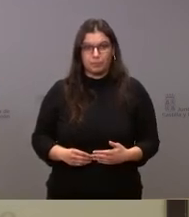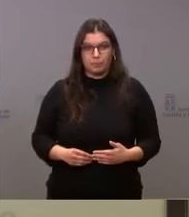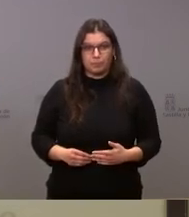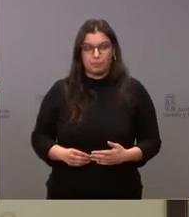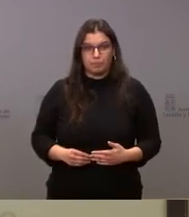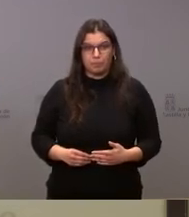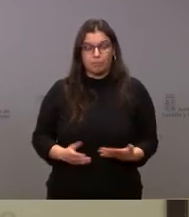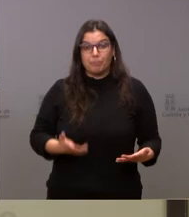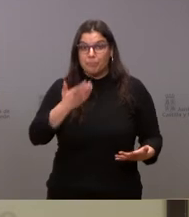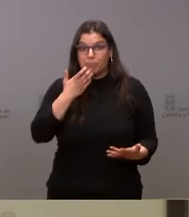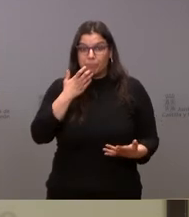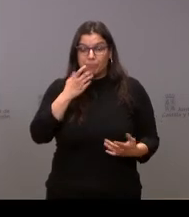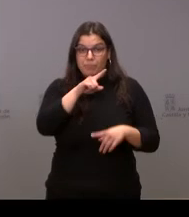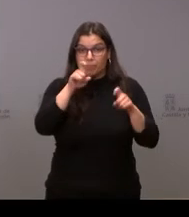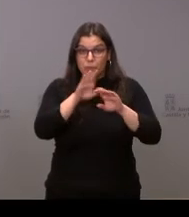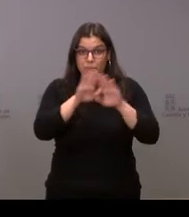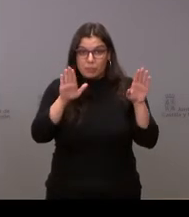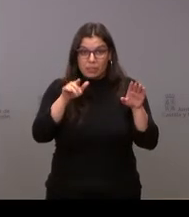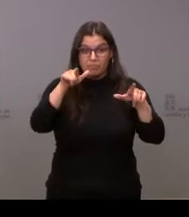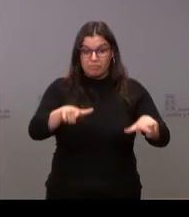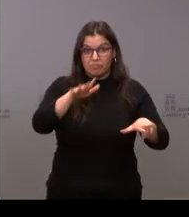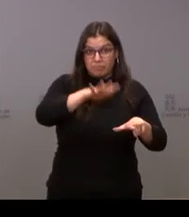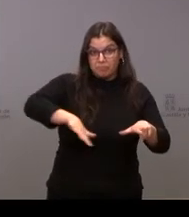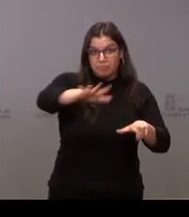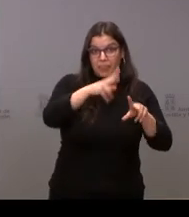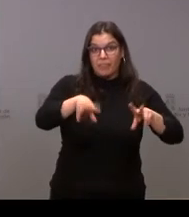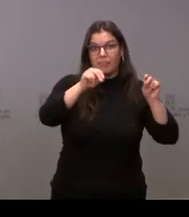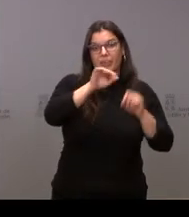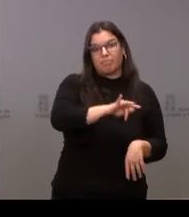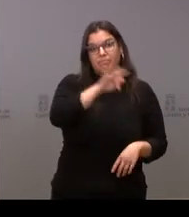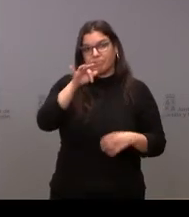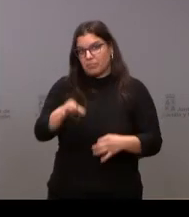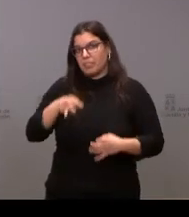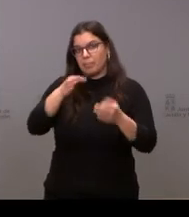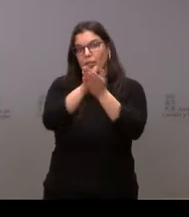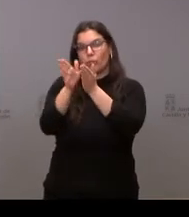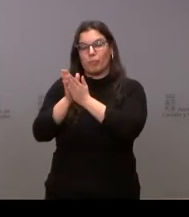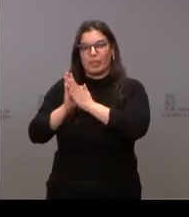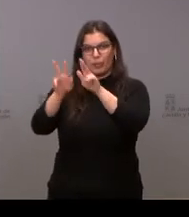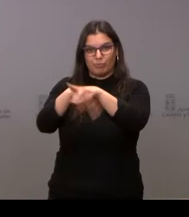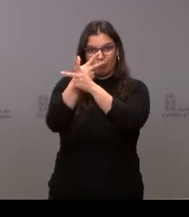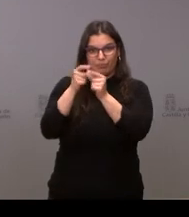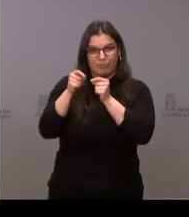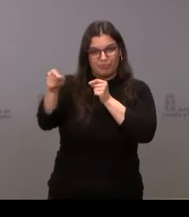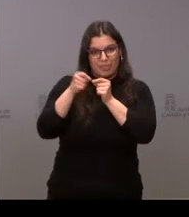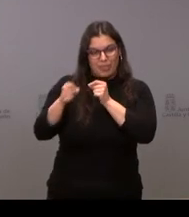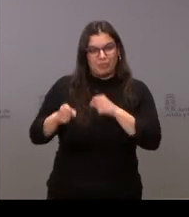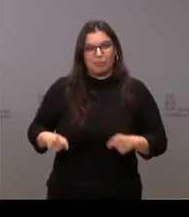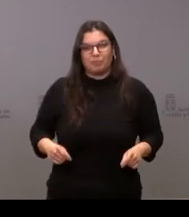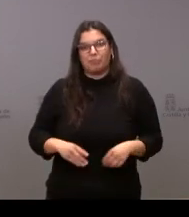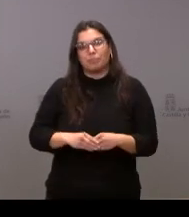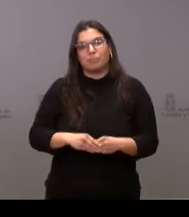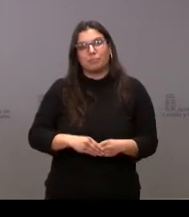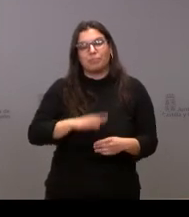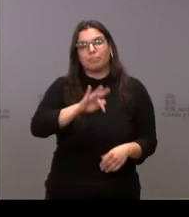Si no hay más preguntas en la sala vamos a dar paso como siempre a los compañeros que nos siguen por videoconferencia hoy